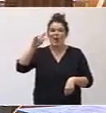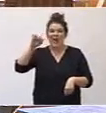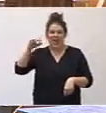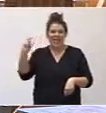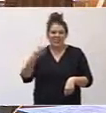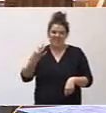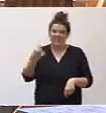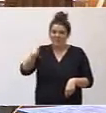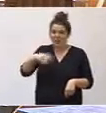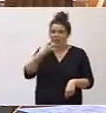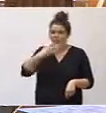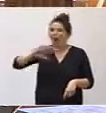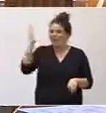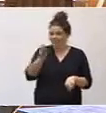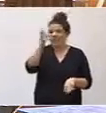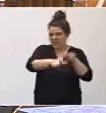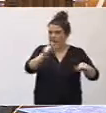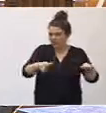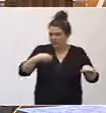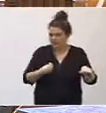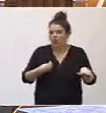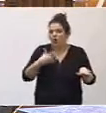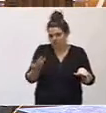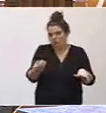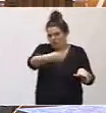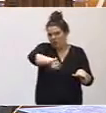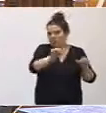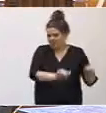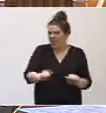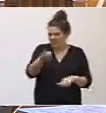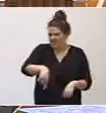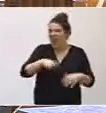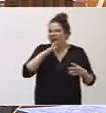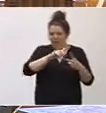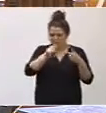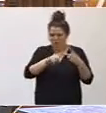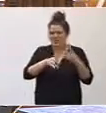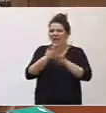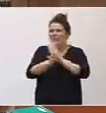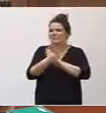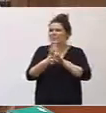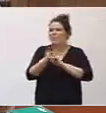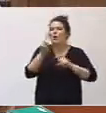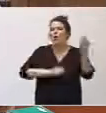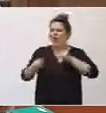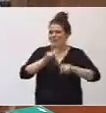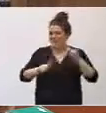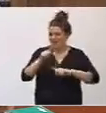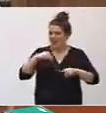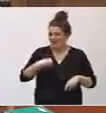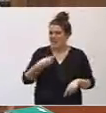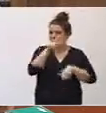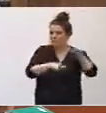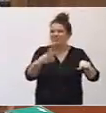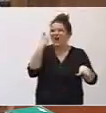segunda intervención pasaré a explicar concretamente cuáles son las trabas con las que se encuentran estos alumnos